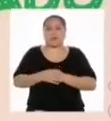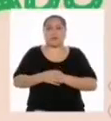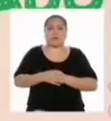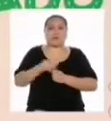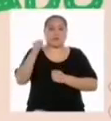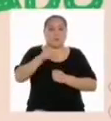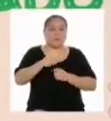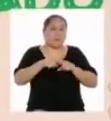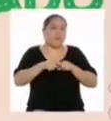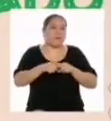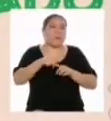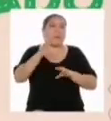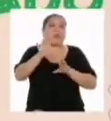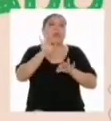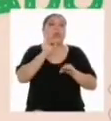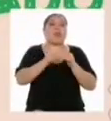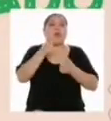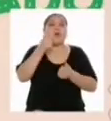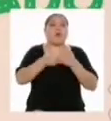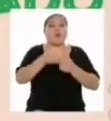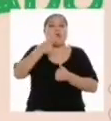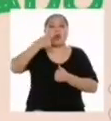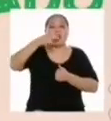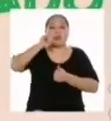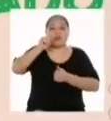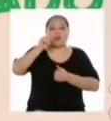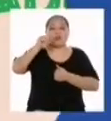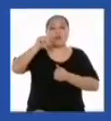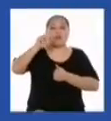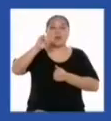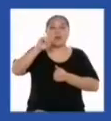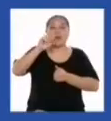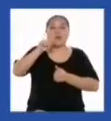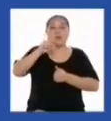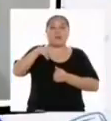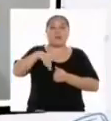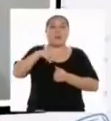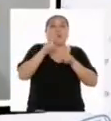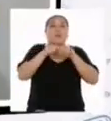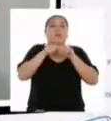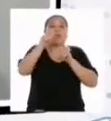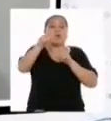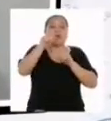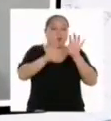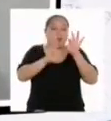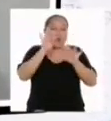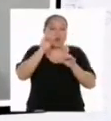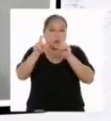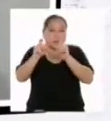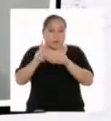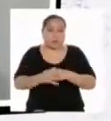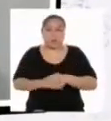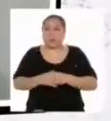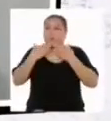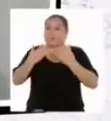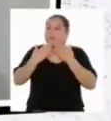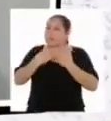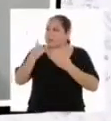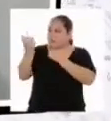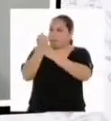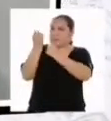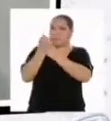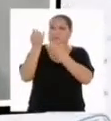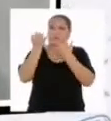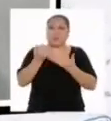estudio que se realiza. Gracias por tu pregunta, Rocío. ¡Vamos con una más! Gracias por todo lo que nos ha enseñado hoy,